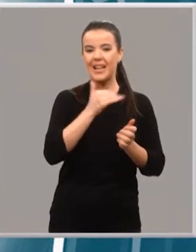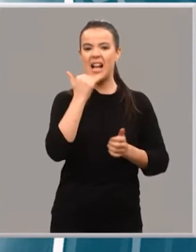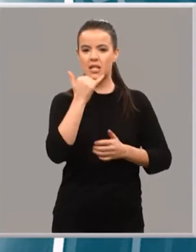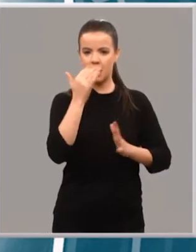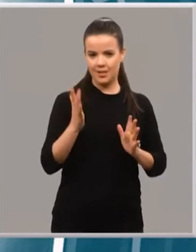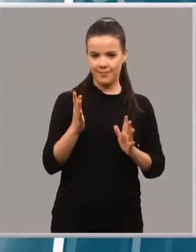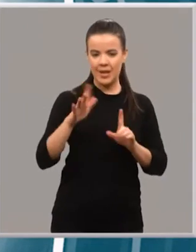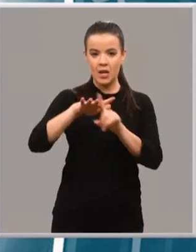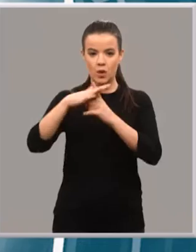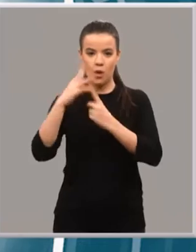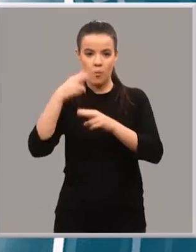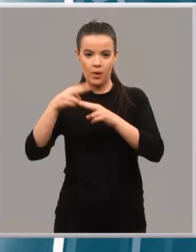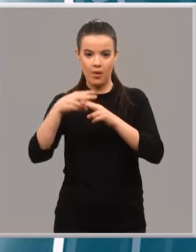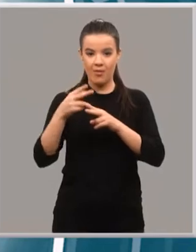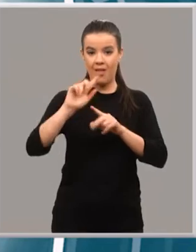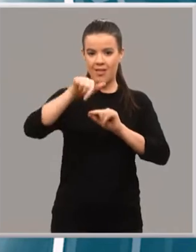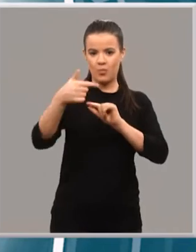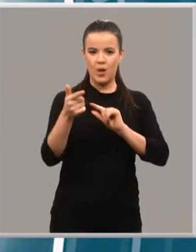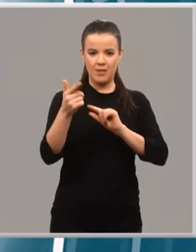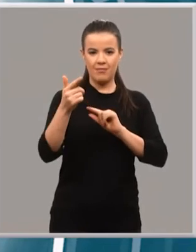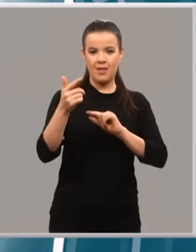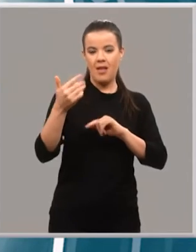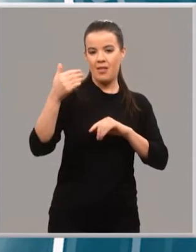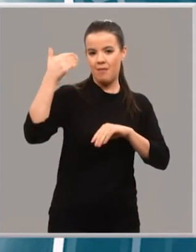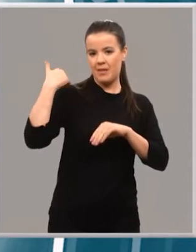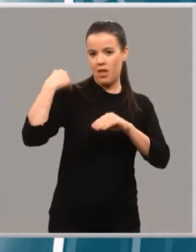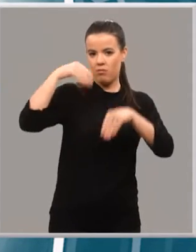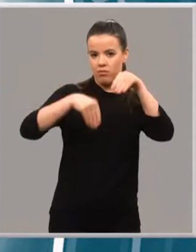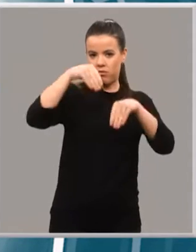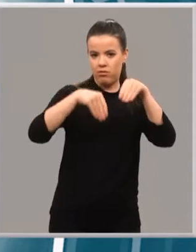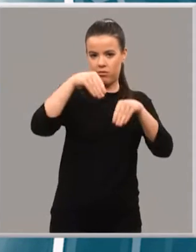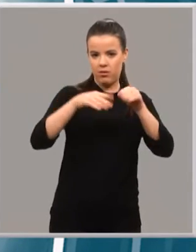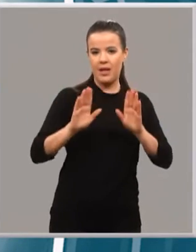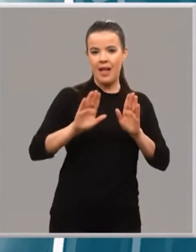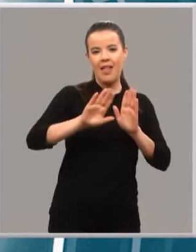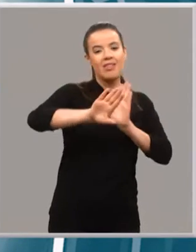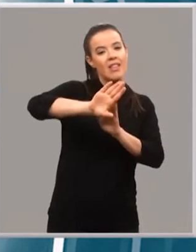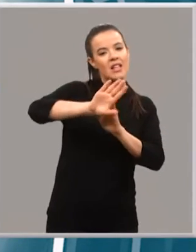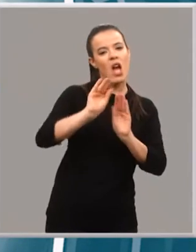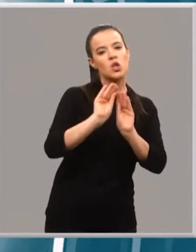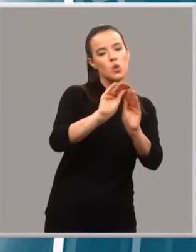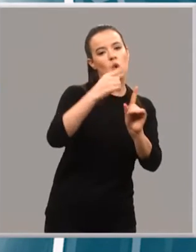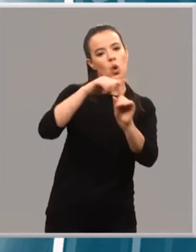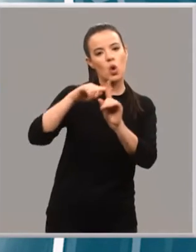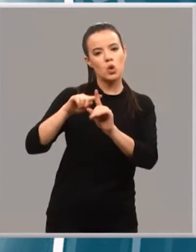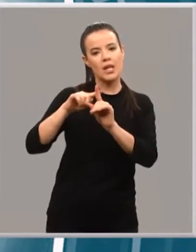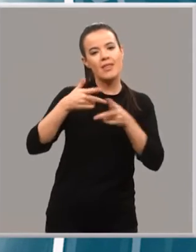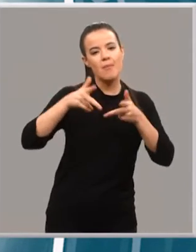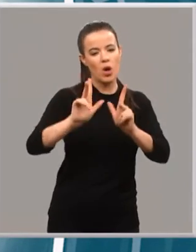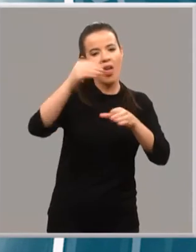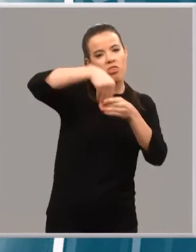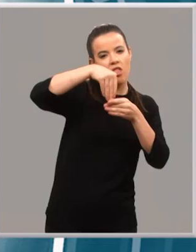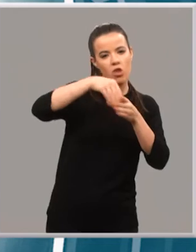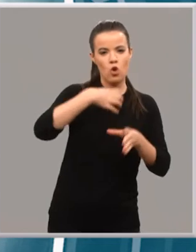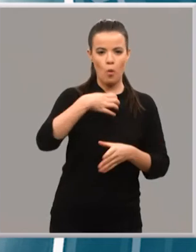político tras el 10N. Esta extrema derecha y este fascismo no deben meter sus pezuñitas en el Estado democrático. Andreu